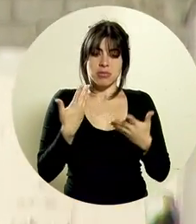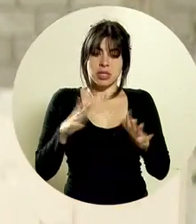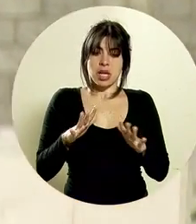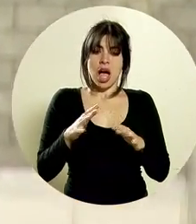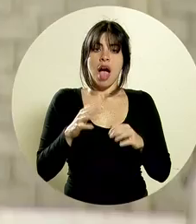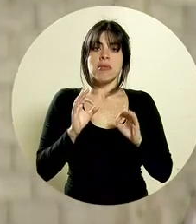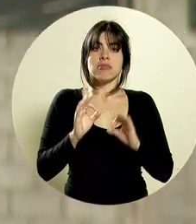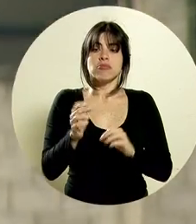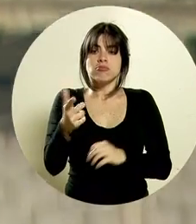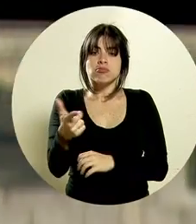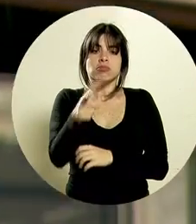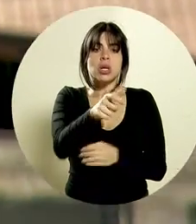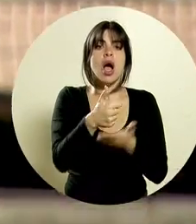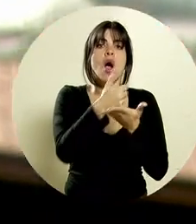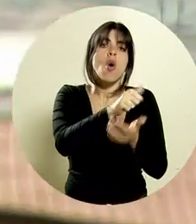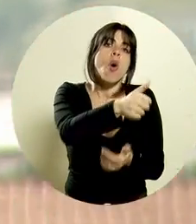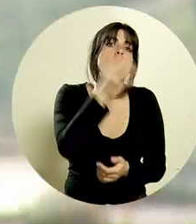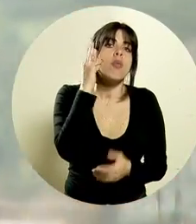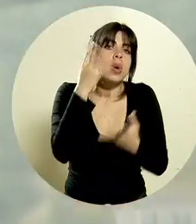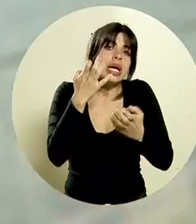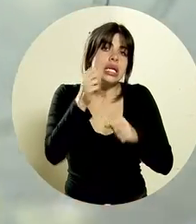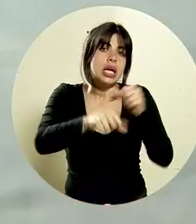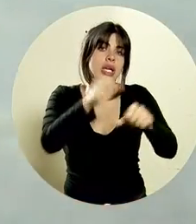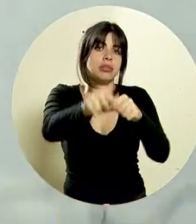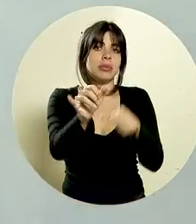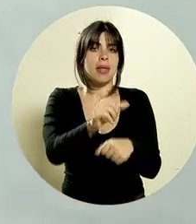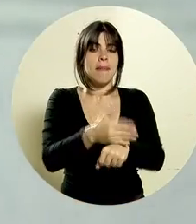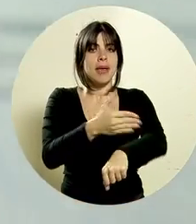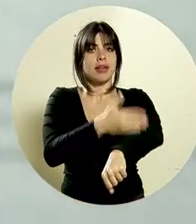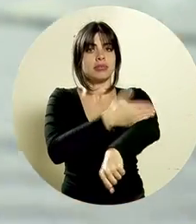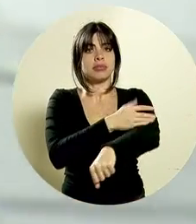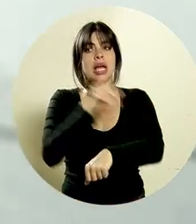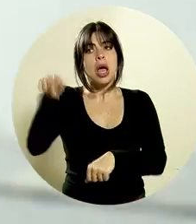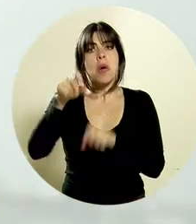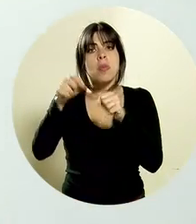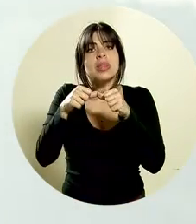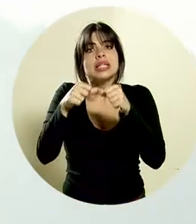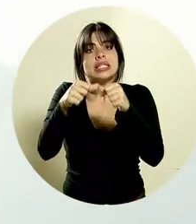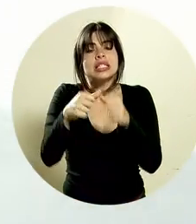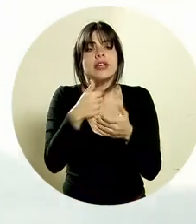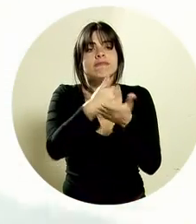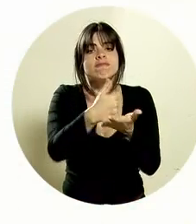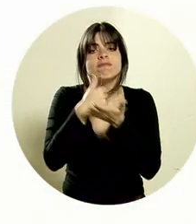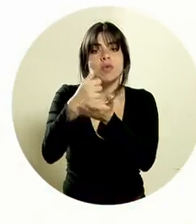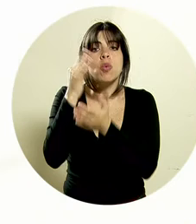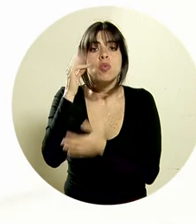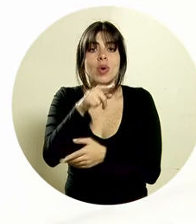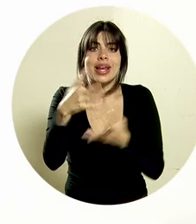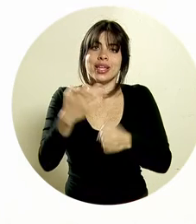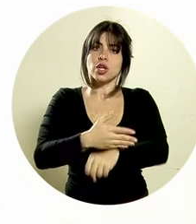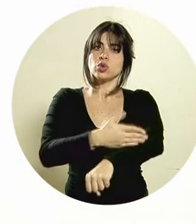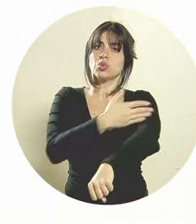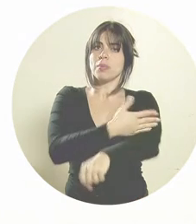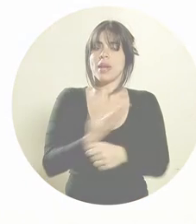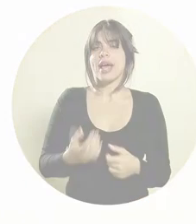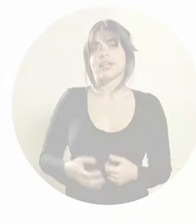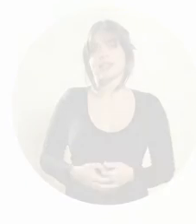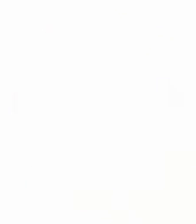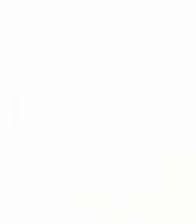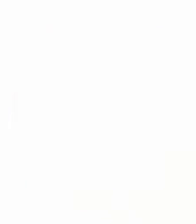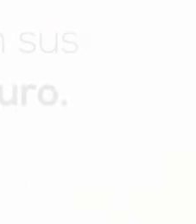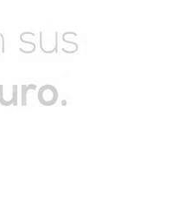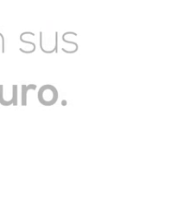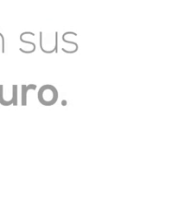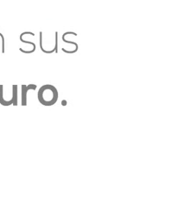Pues esta ayuda sea cedida a otra mujer que quiera salir adelante Que ellos puedan seguir con mujeres que realmente quieran superarse